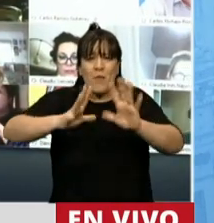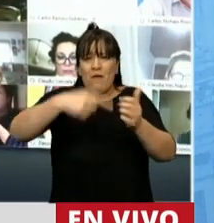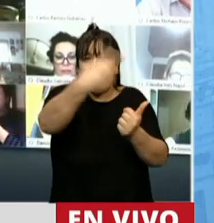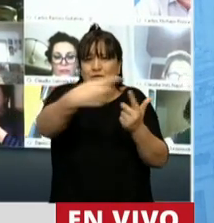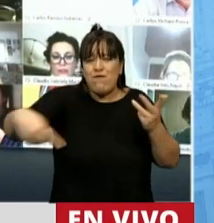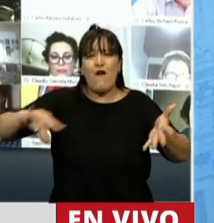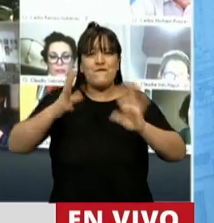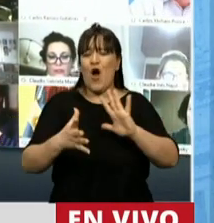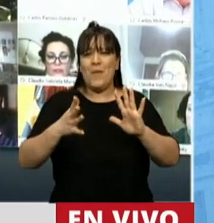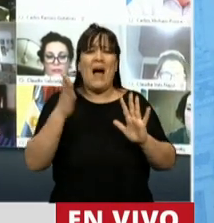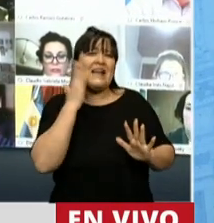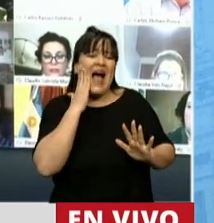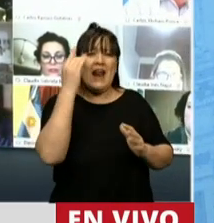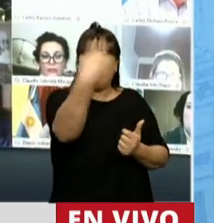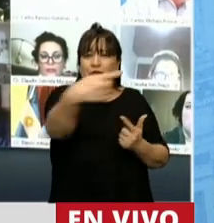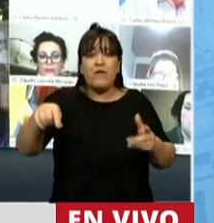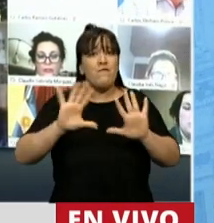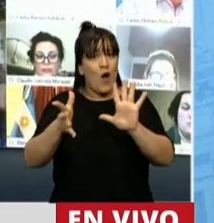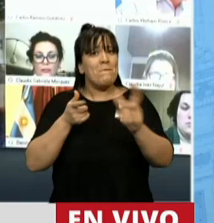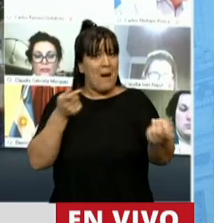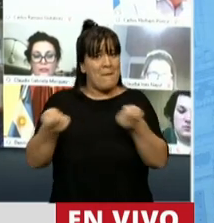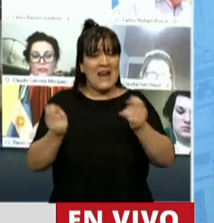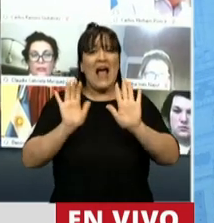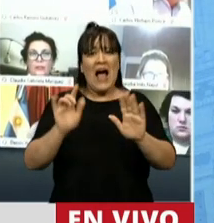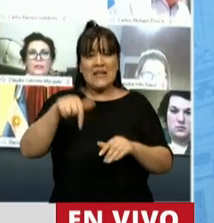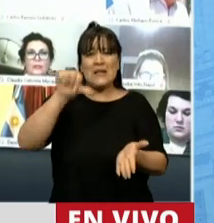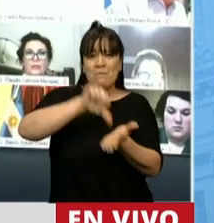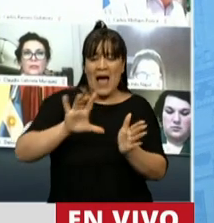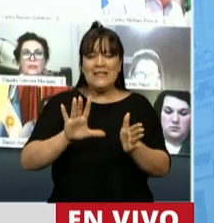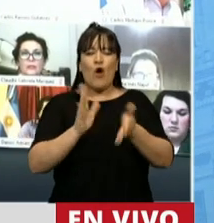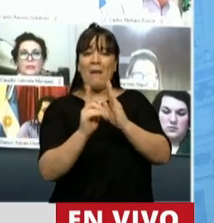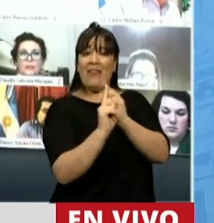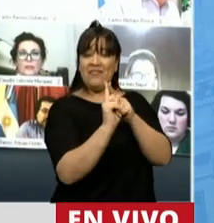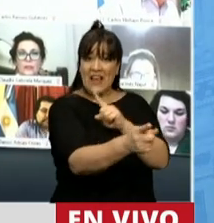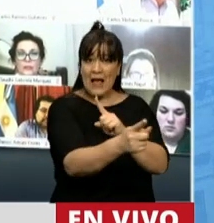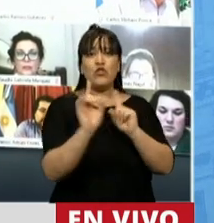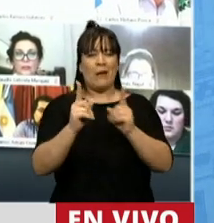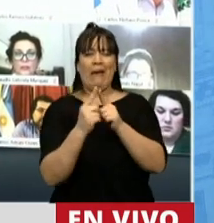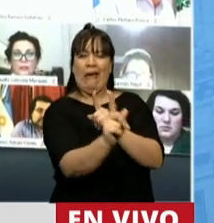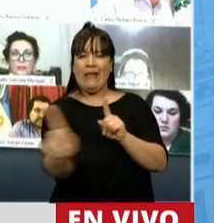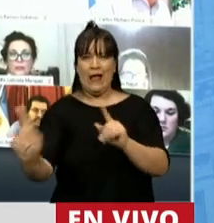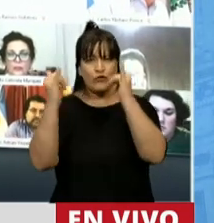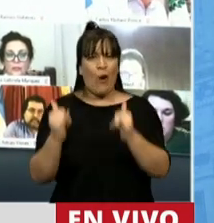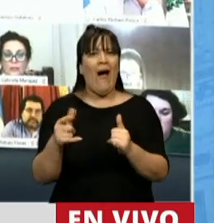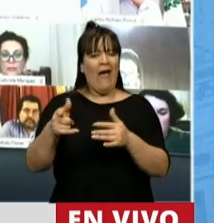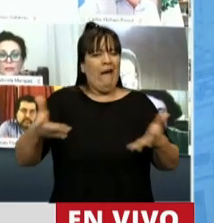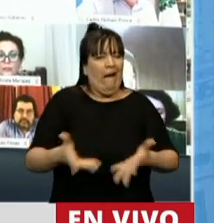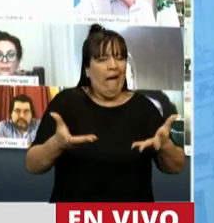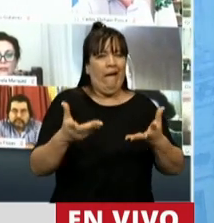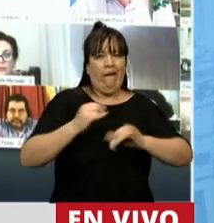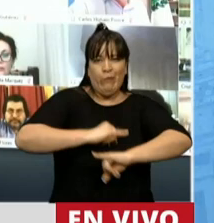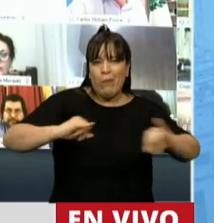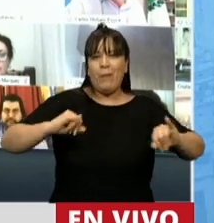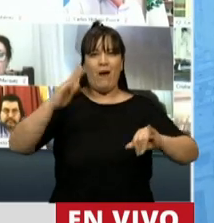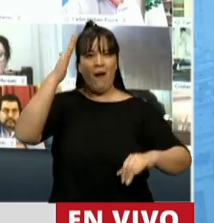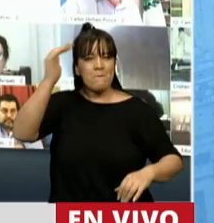diversos ropajes, han conducido este país en forma directa y en forma indirecta, fomentando golpes militares o golpes civiles,